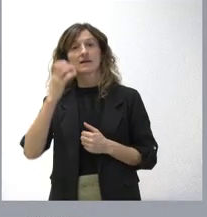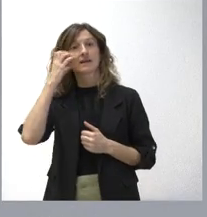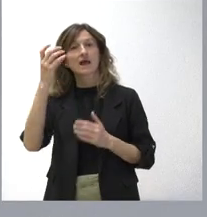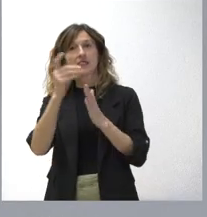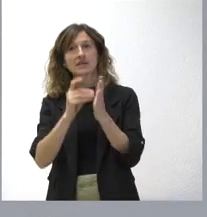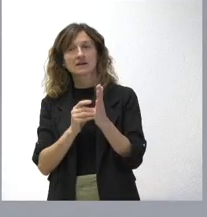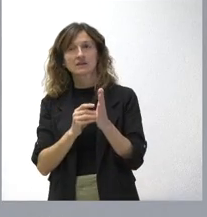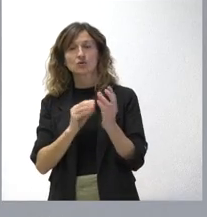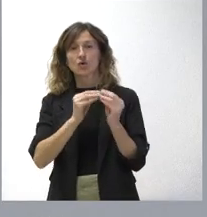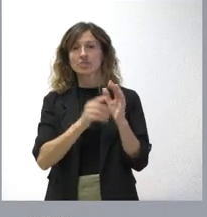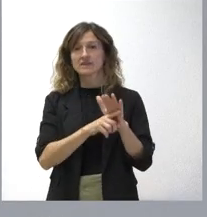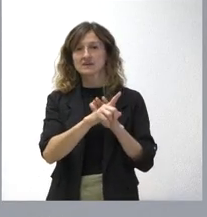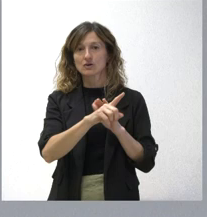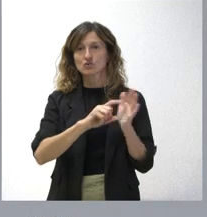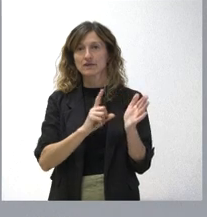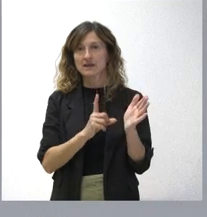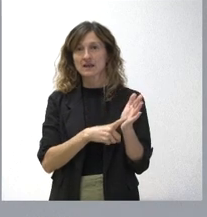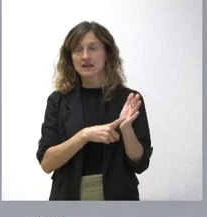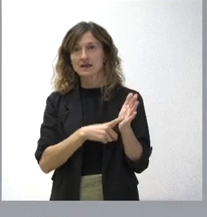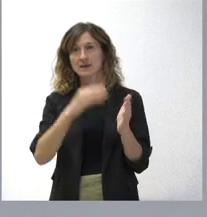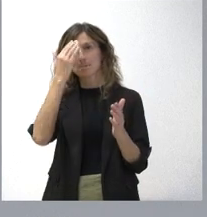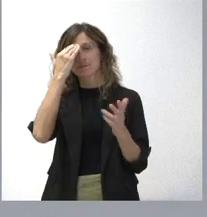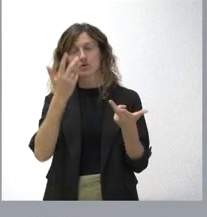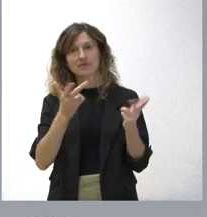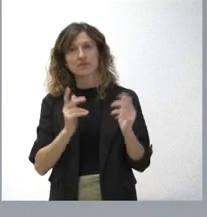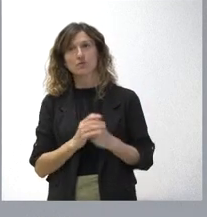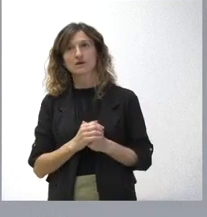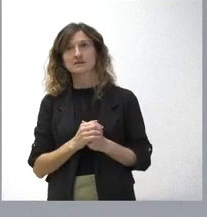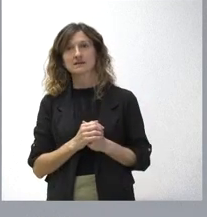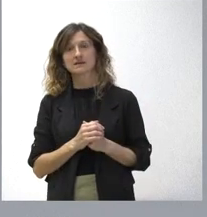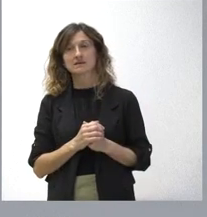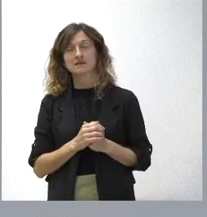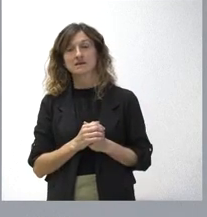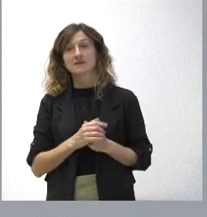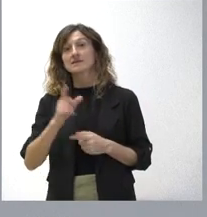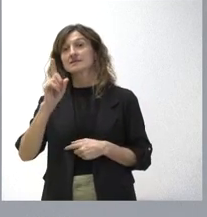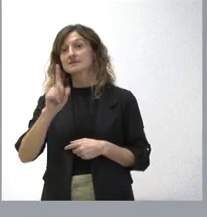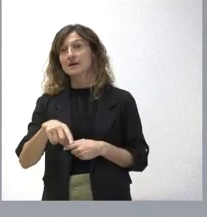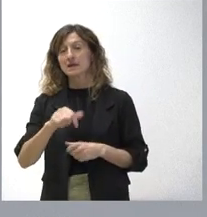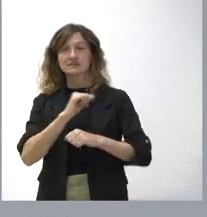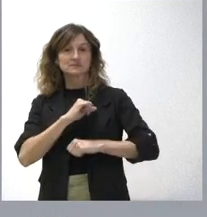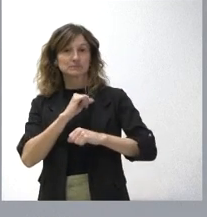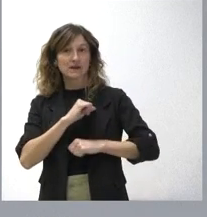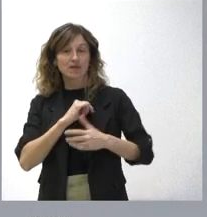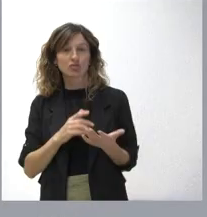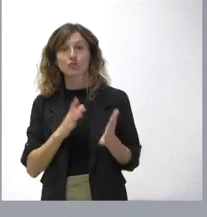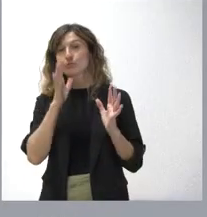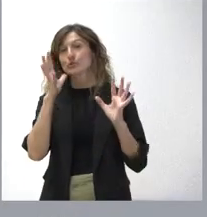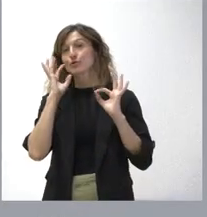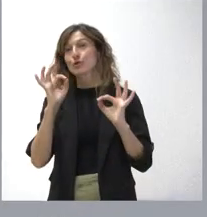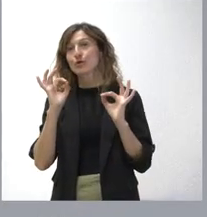desarrollo de esa ley de memoria democrática y estamos también a la espera porque, lógicamente,